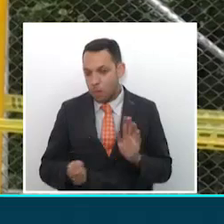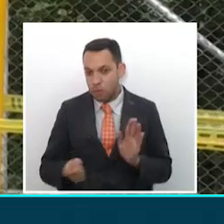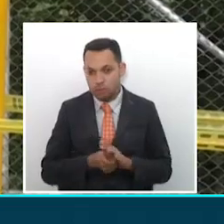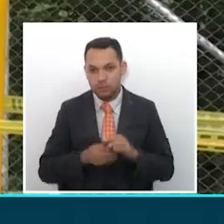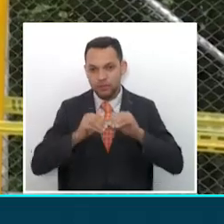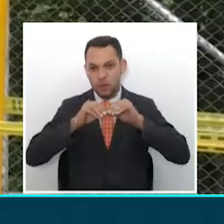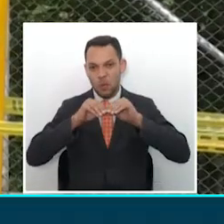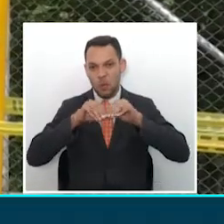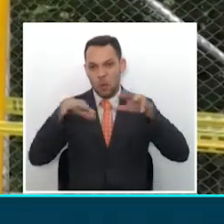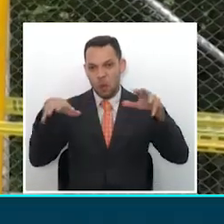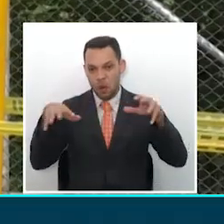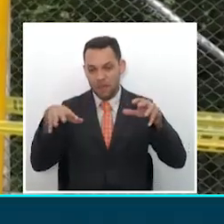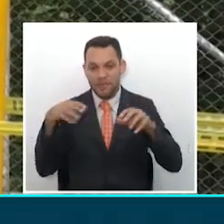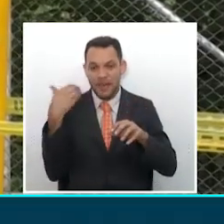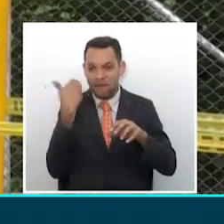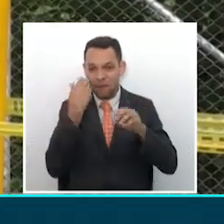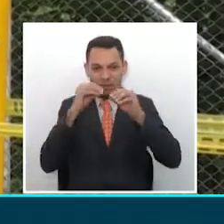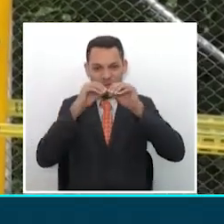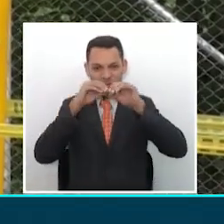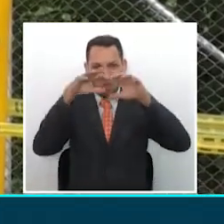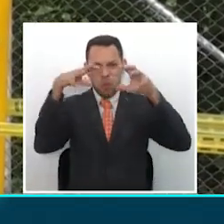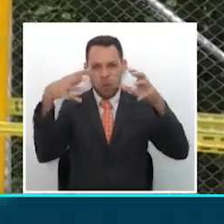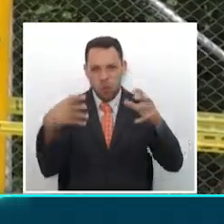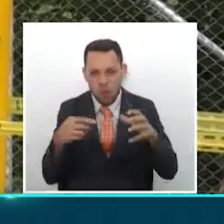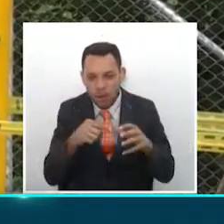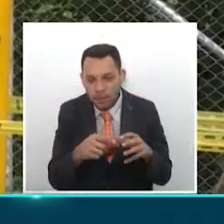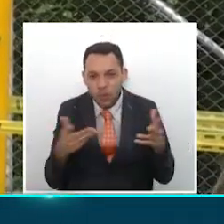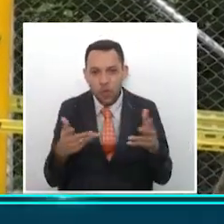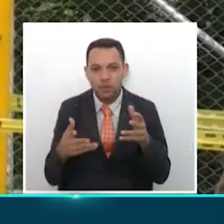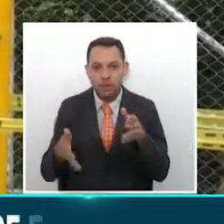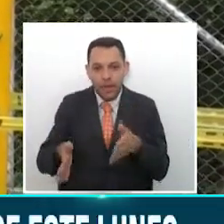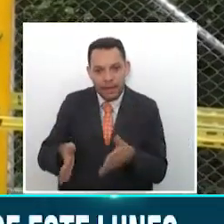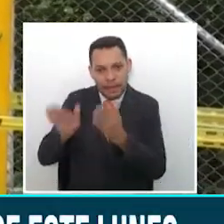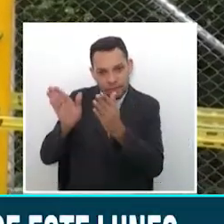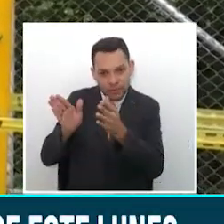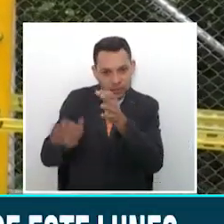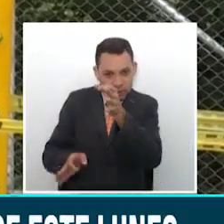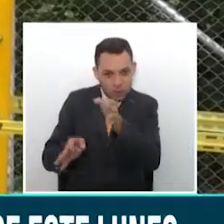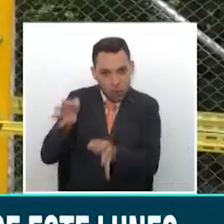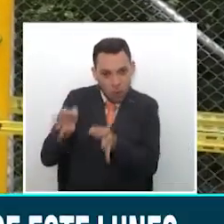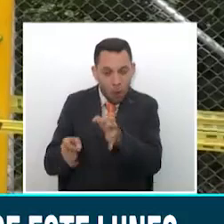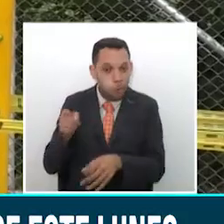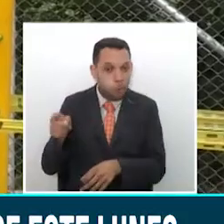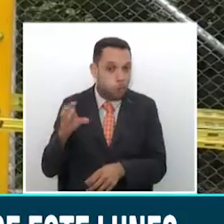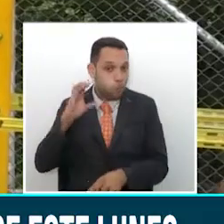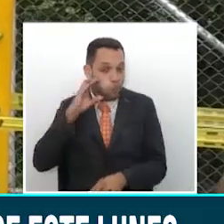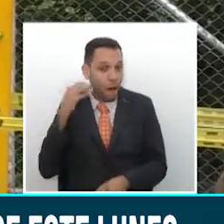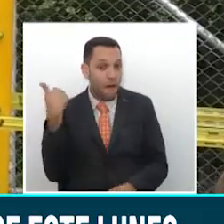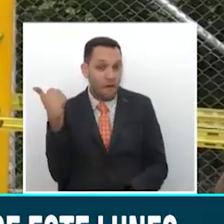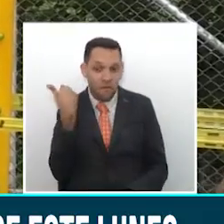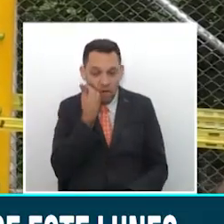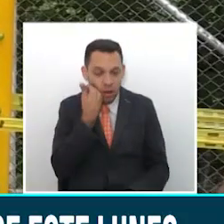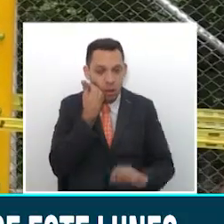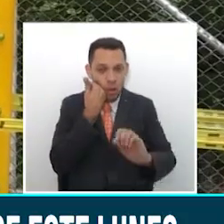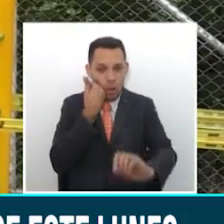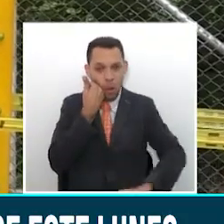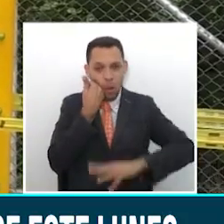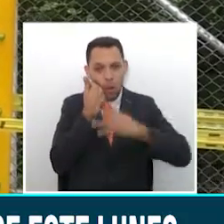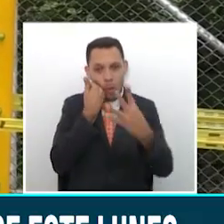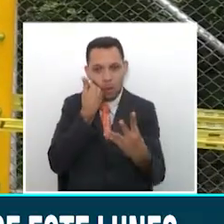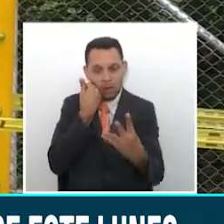se disemine en los palacios de justicia y caigan enfermos cuatro, cinco, seis